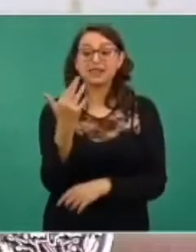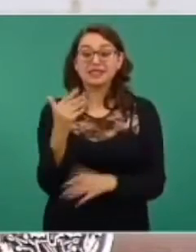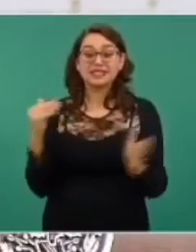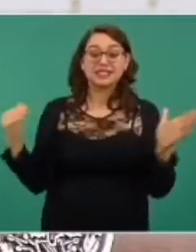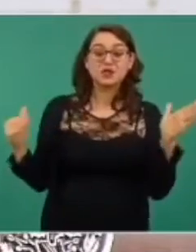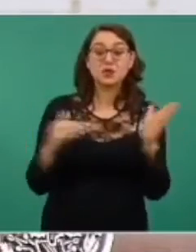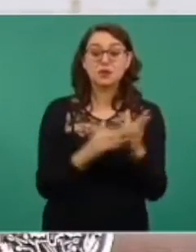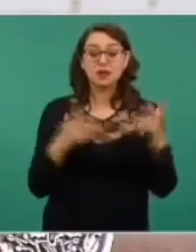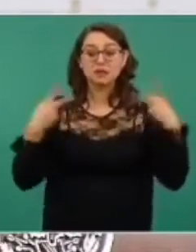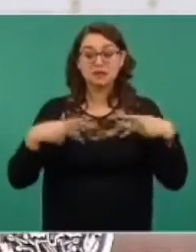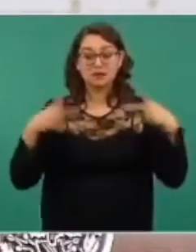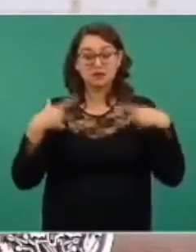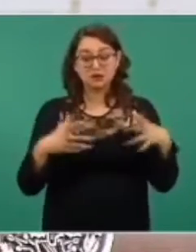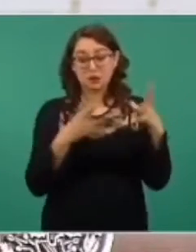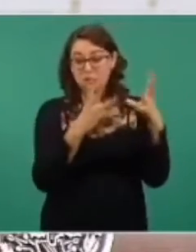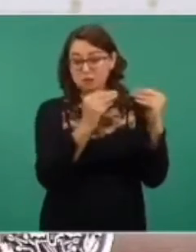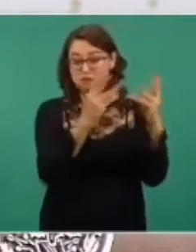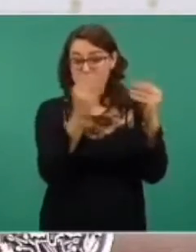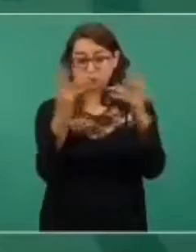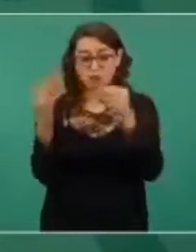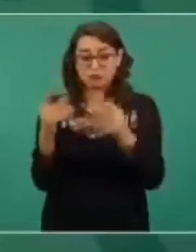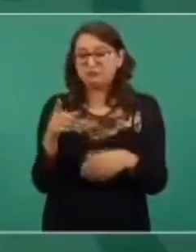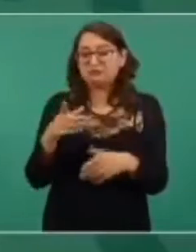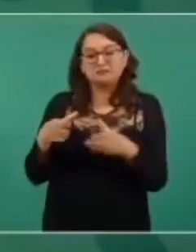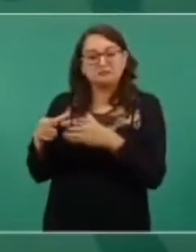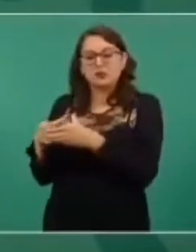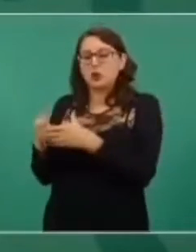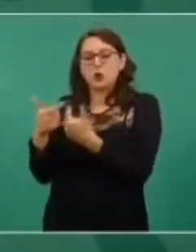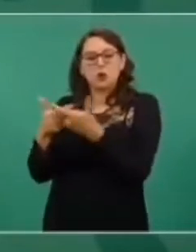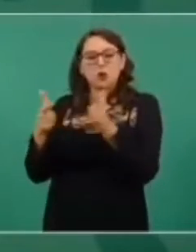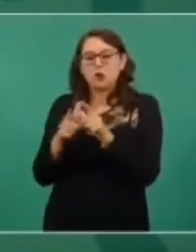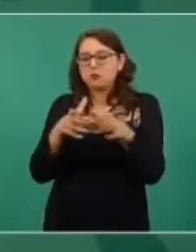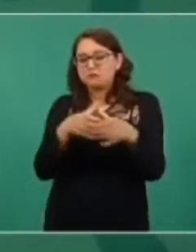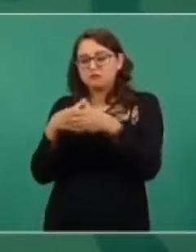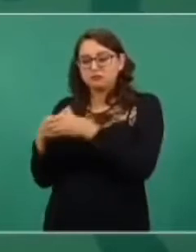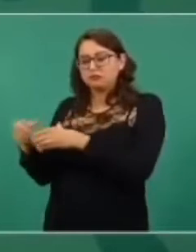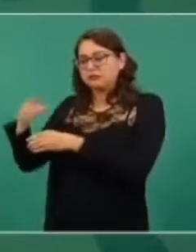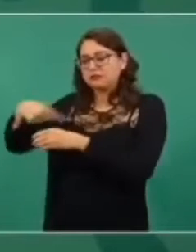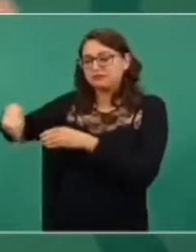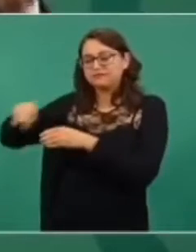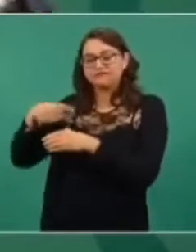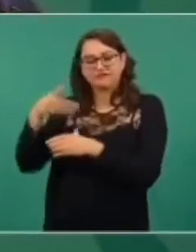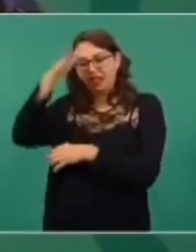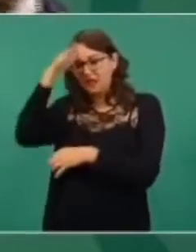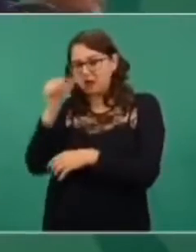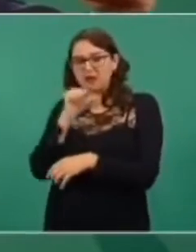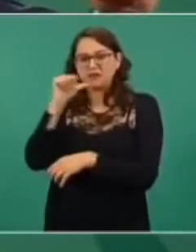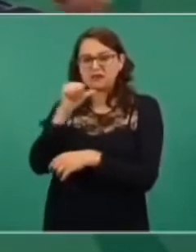muchísima gente y se va a buscar que haya un acuerdo, pero